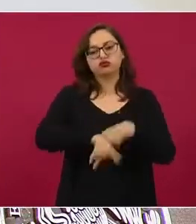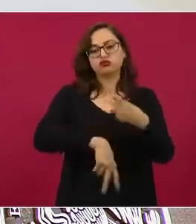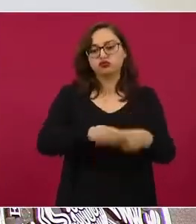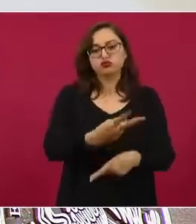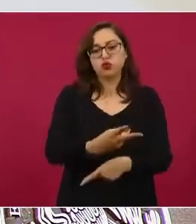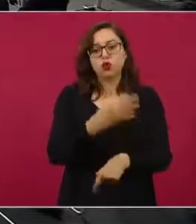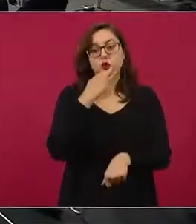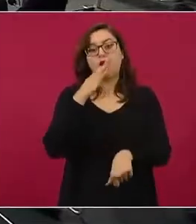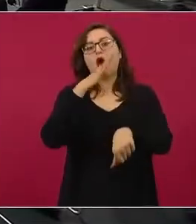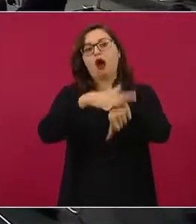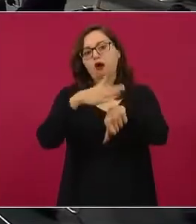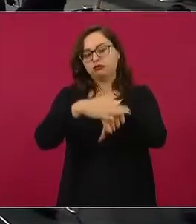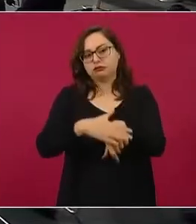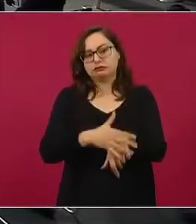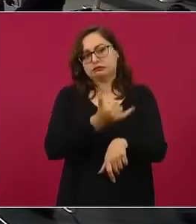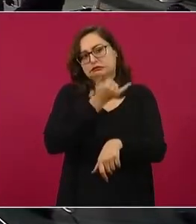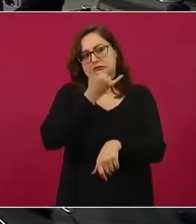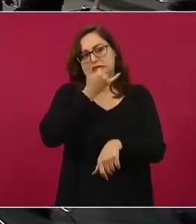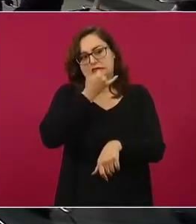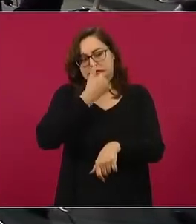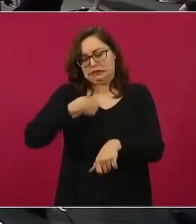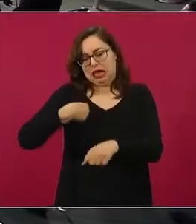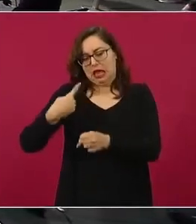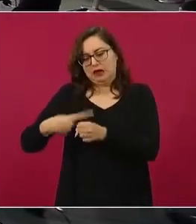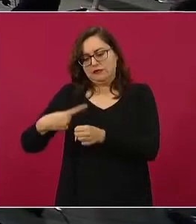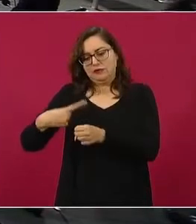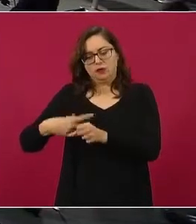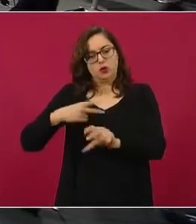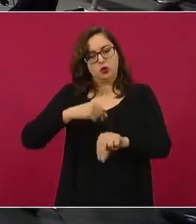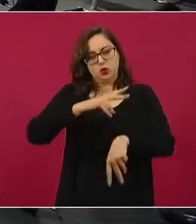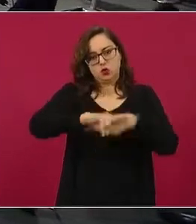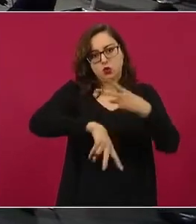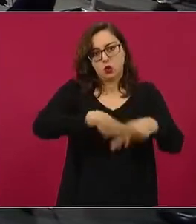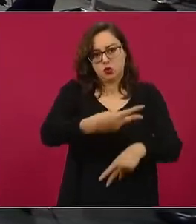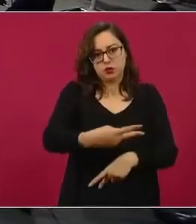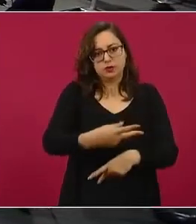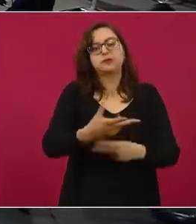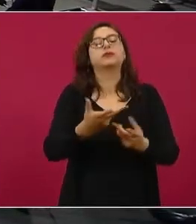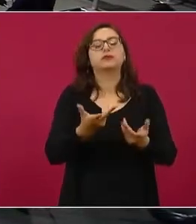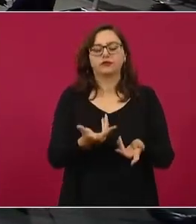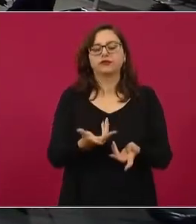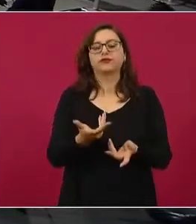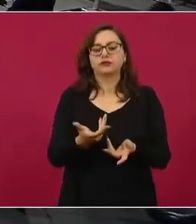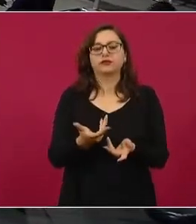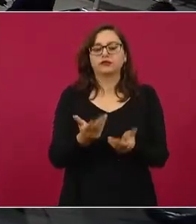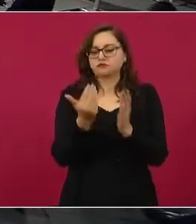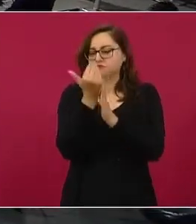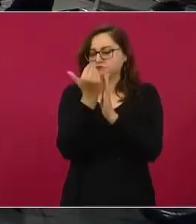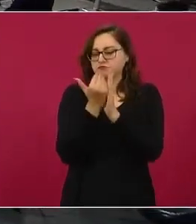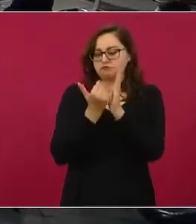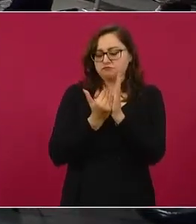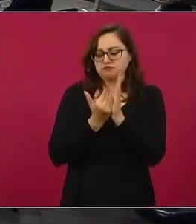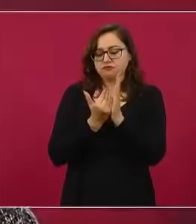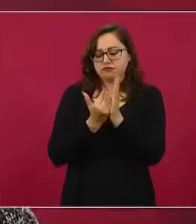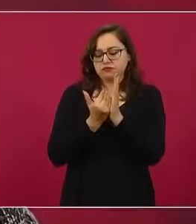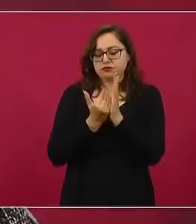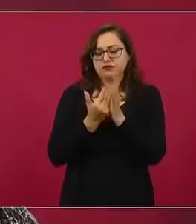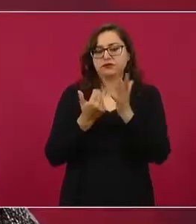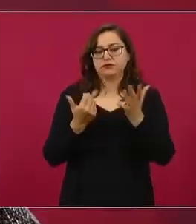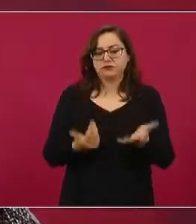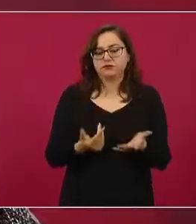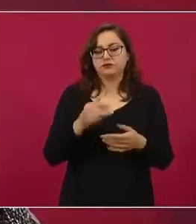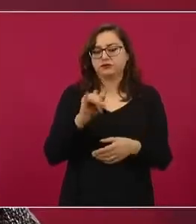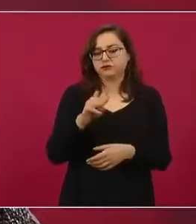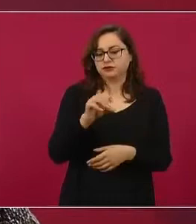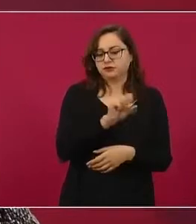que hacen es avisar a las autoridades educativas, se procede efectivamente como se maneja el protocolo que establece ya